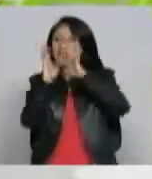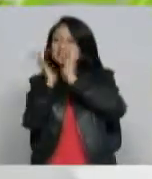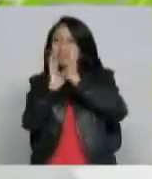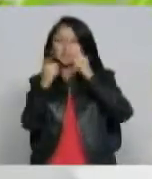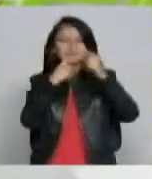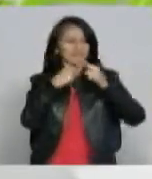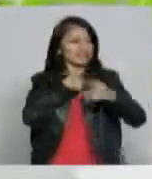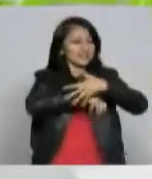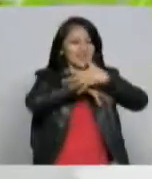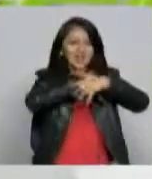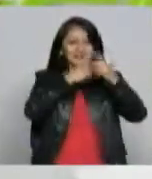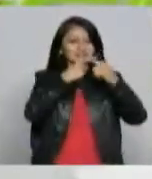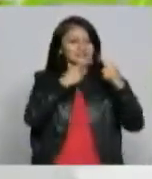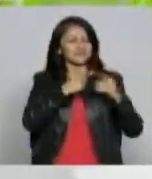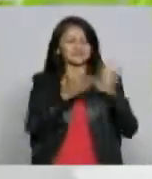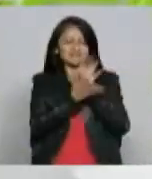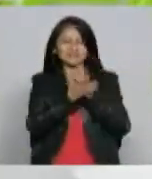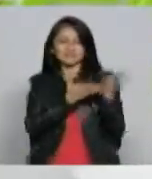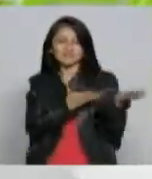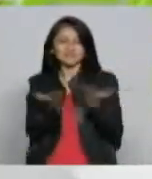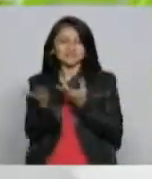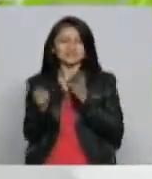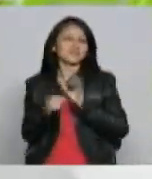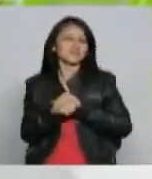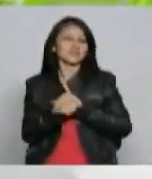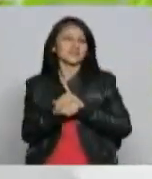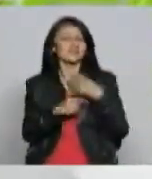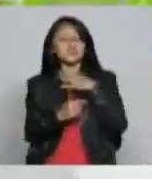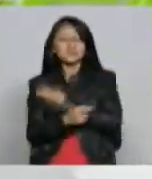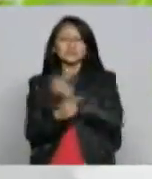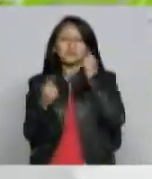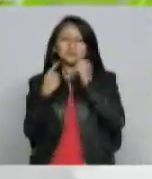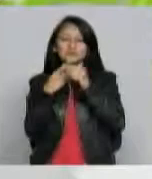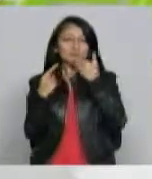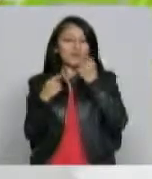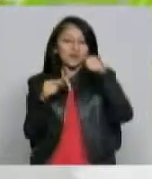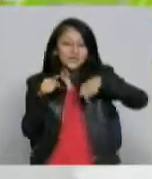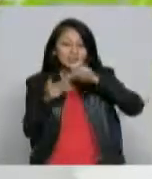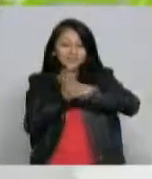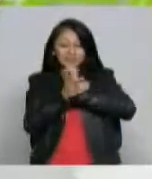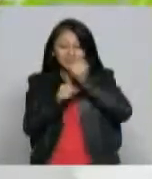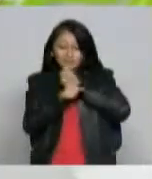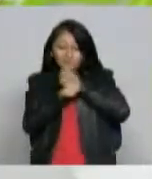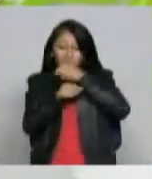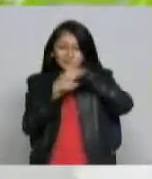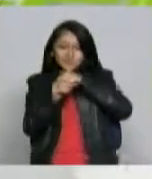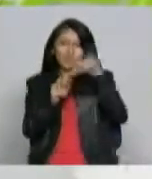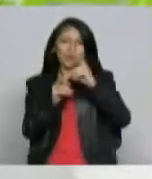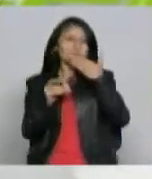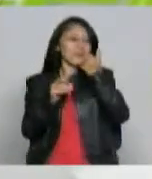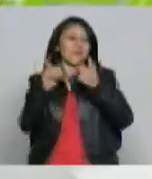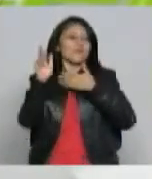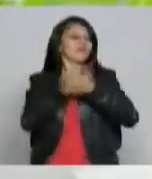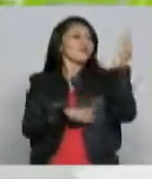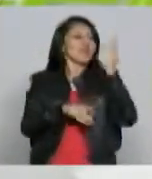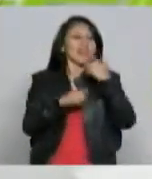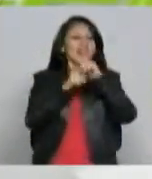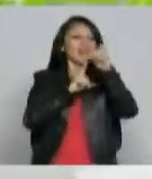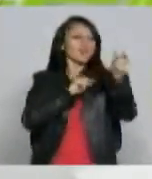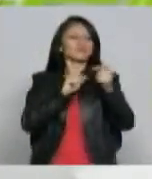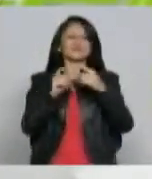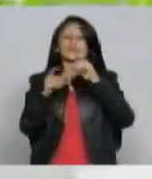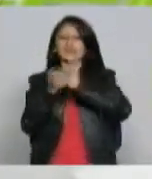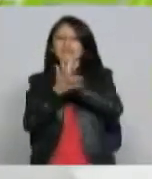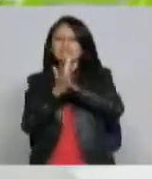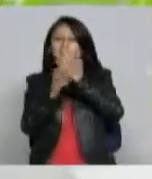entonces nos pusimos a la tarea de sacar sala de prensa a la calle ¿cierto? por eso nos ha servido algunos sitios de interés común como es